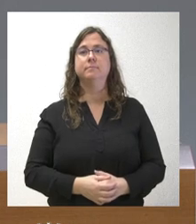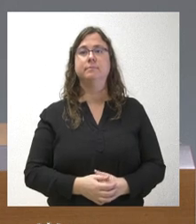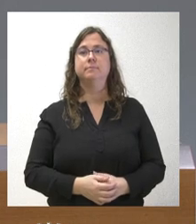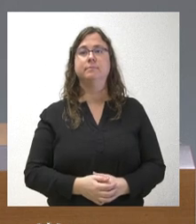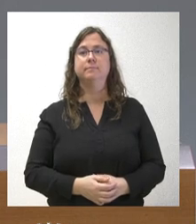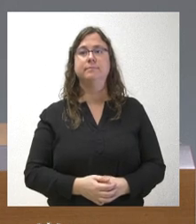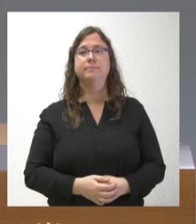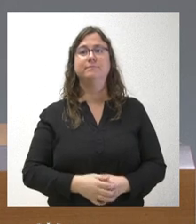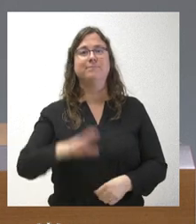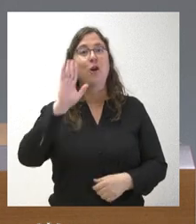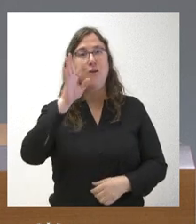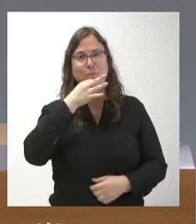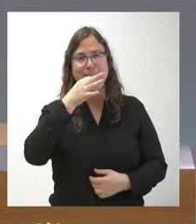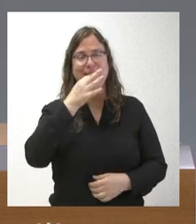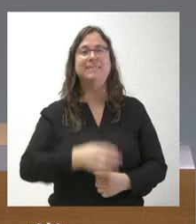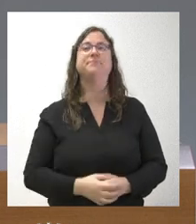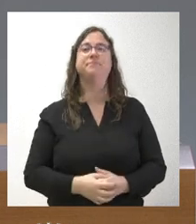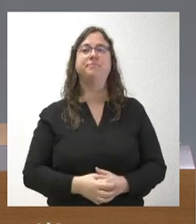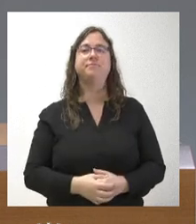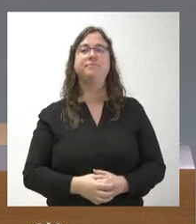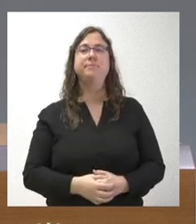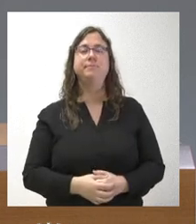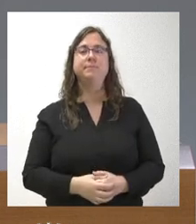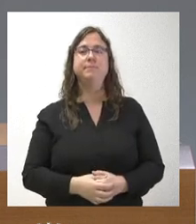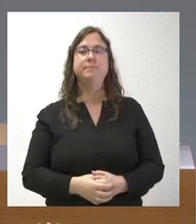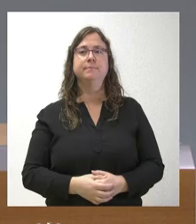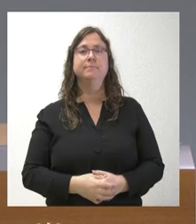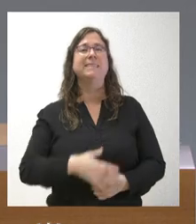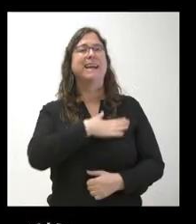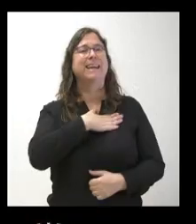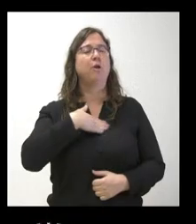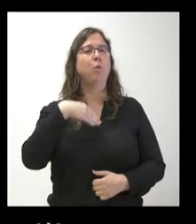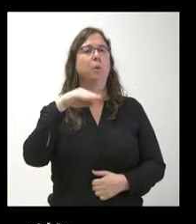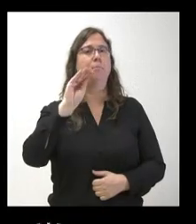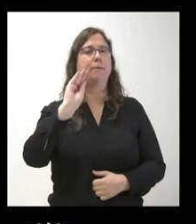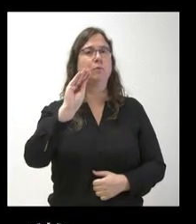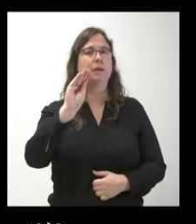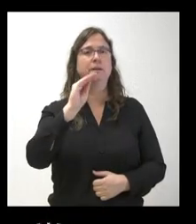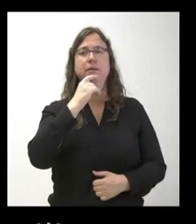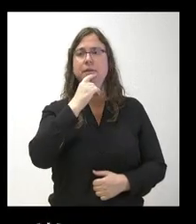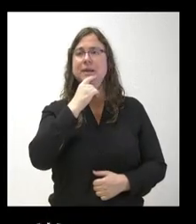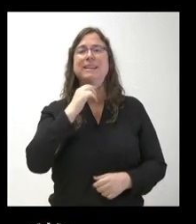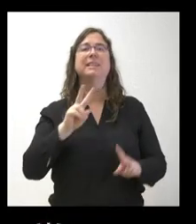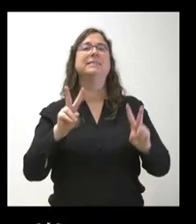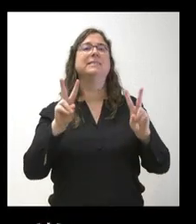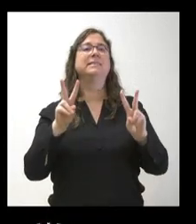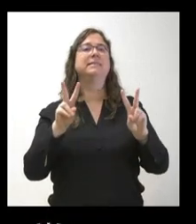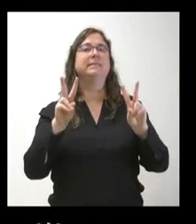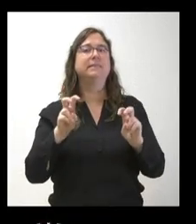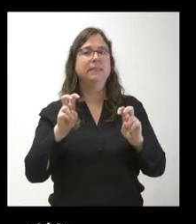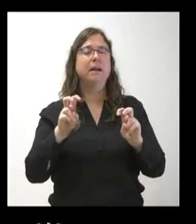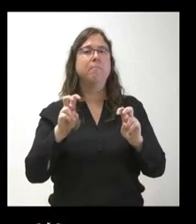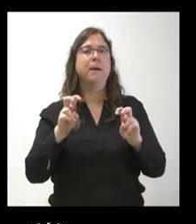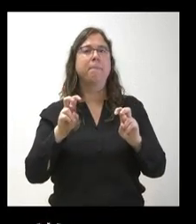Hola. Buenas tardes. Buenas tardes. Buenas tardes, sí. Quería preguntarle, en primer lugar, por el tema de las